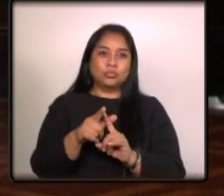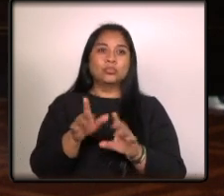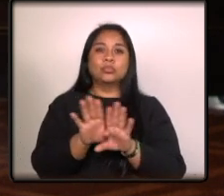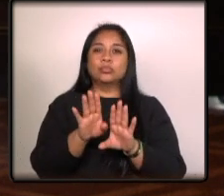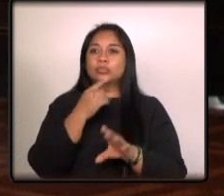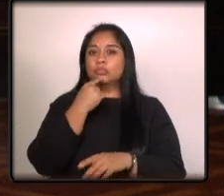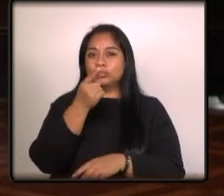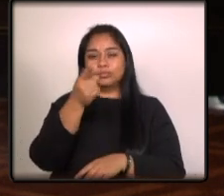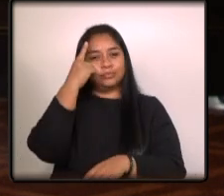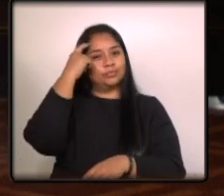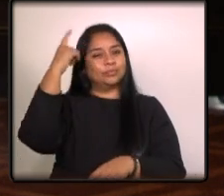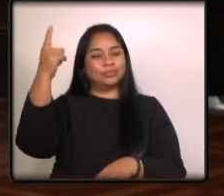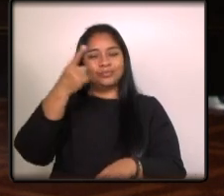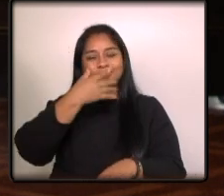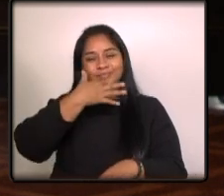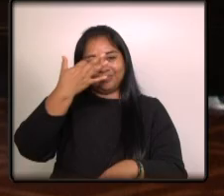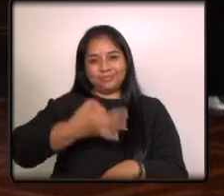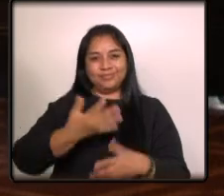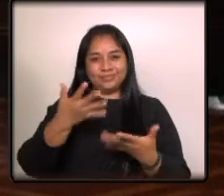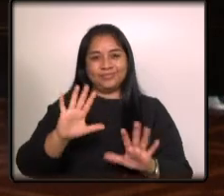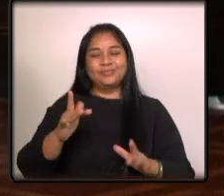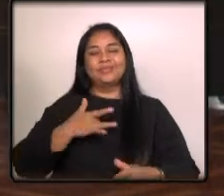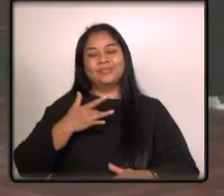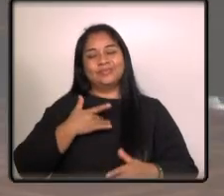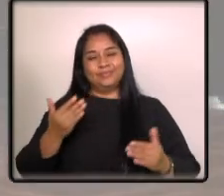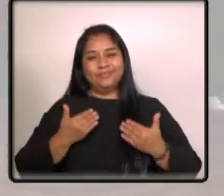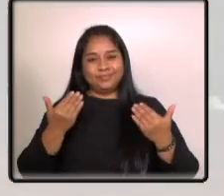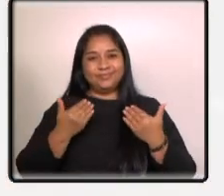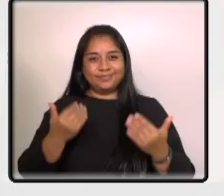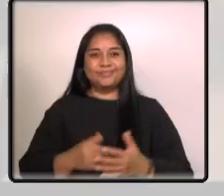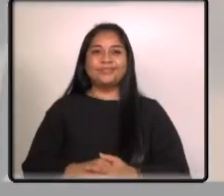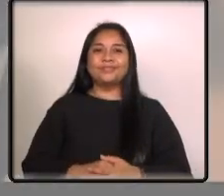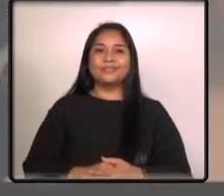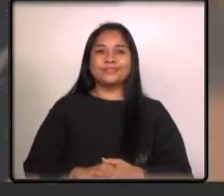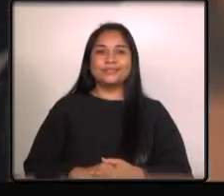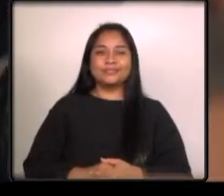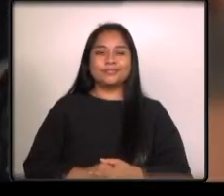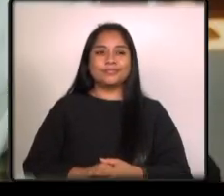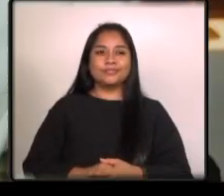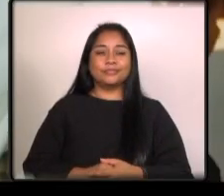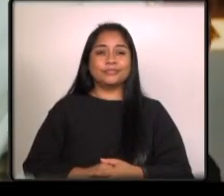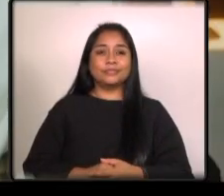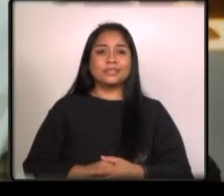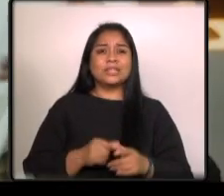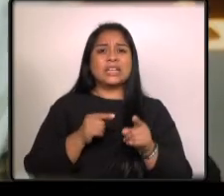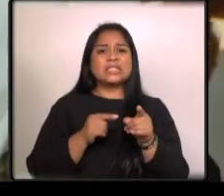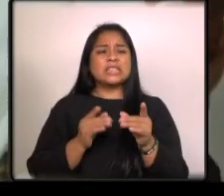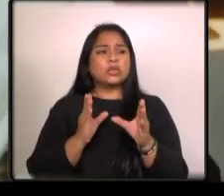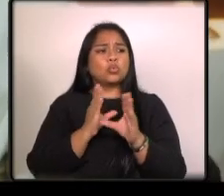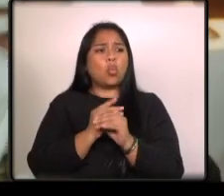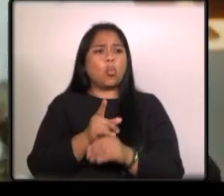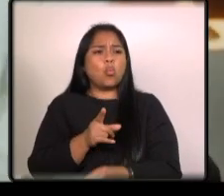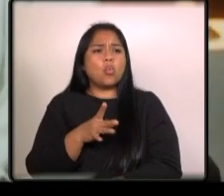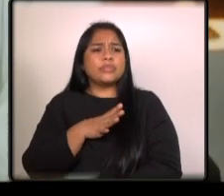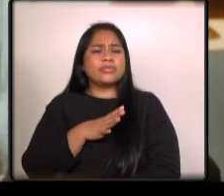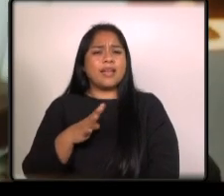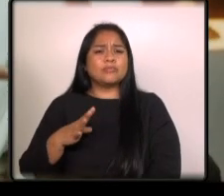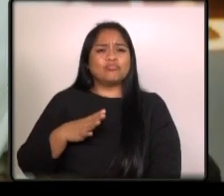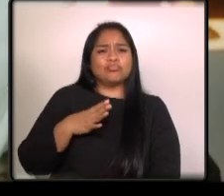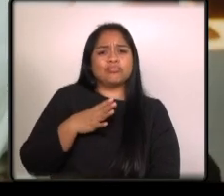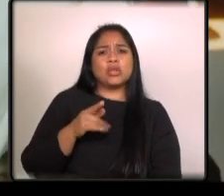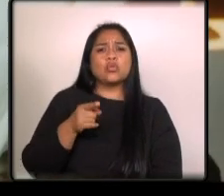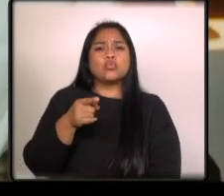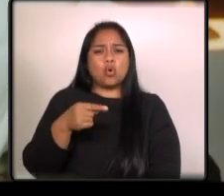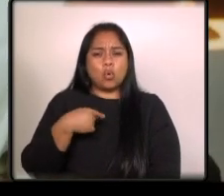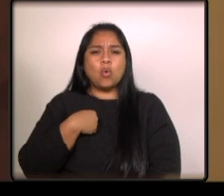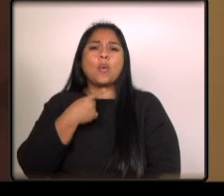tú lo dices es un sueño hecho realidad entonces me siento muy contento si esa noche tú cuentas con suerte te